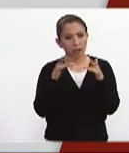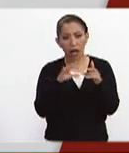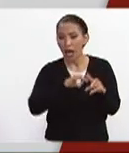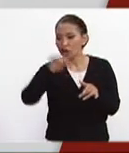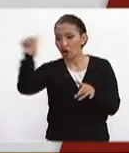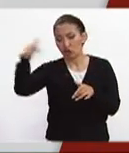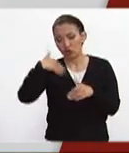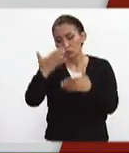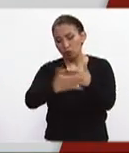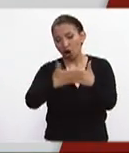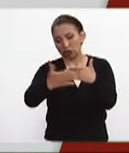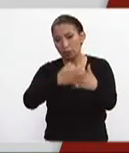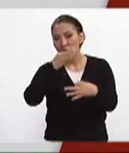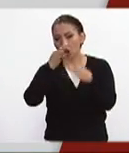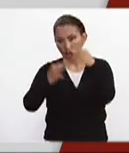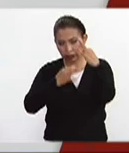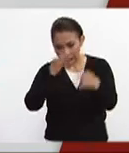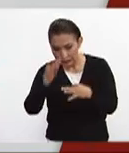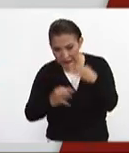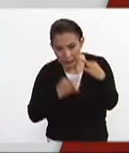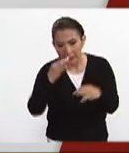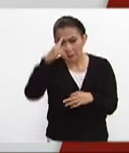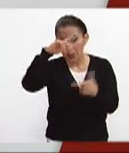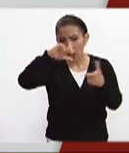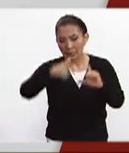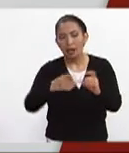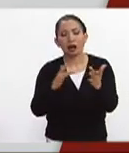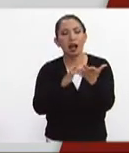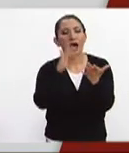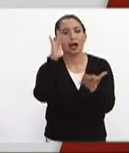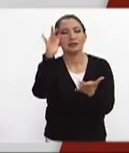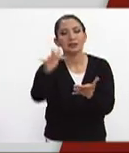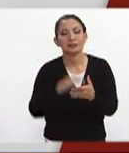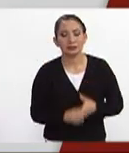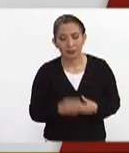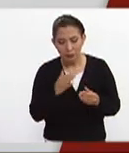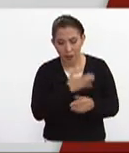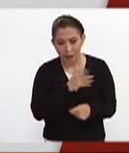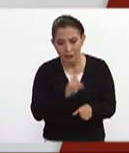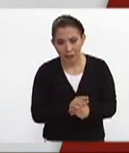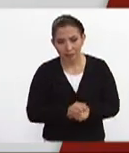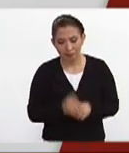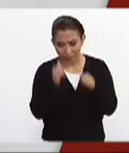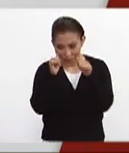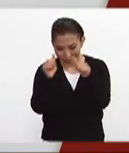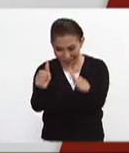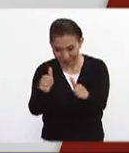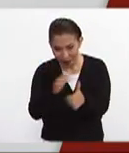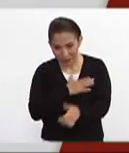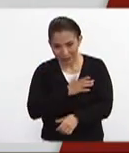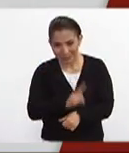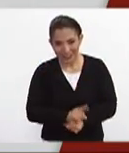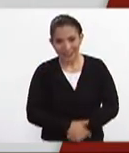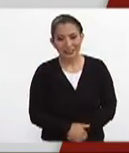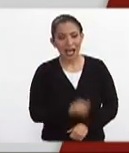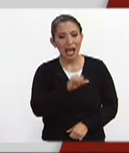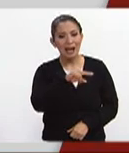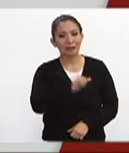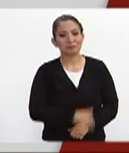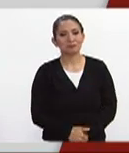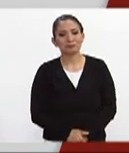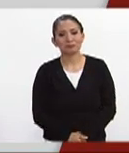hay otros espacios de noticias de México al día gracias Jackie muy buenos días muy pendientes Pati buenos días Anita